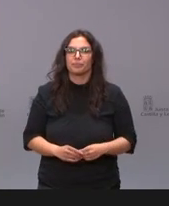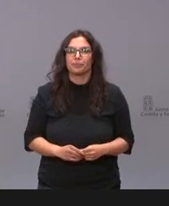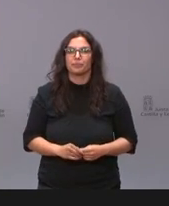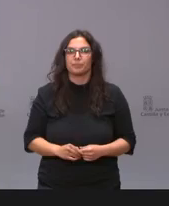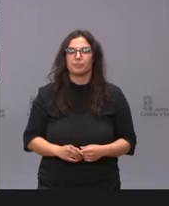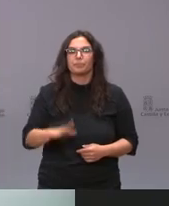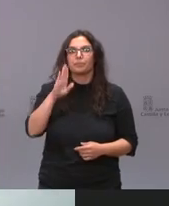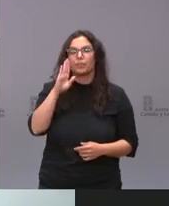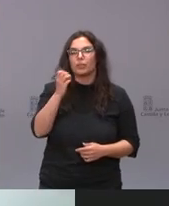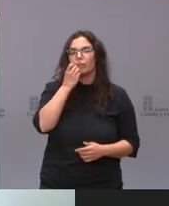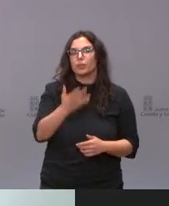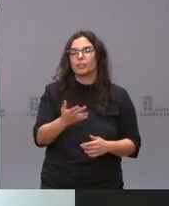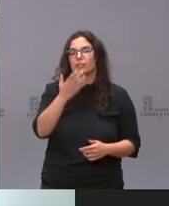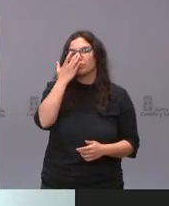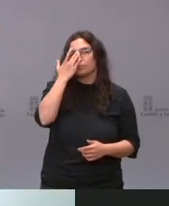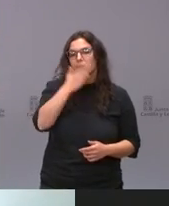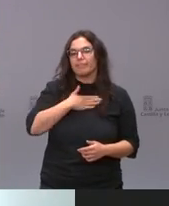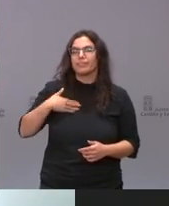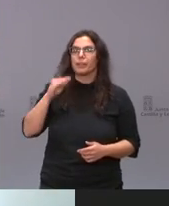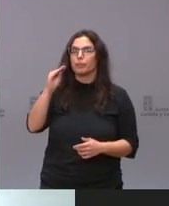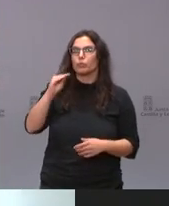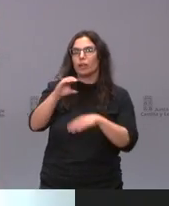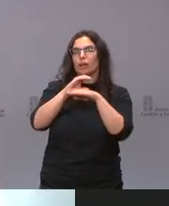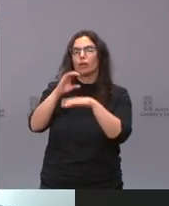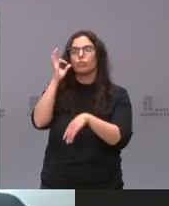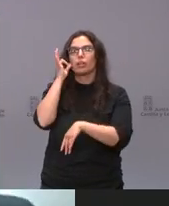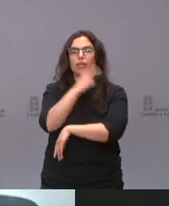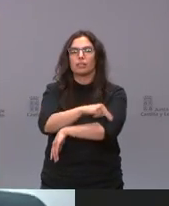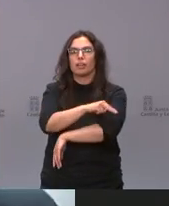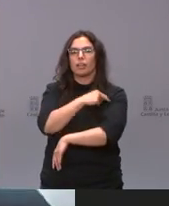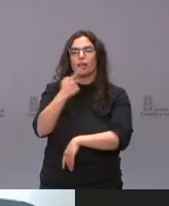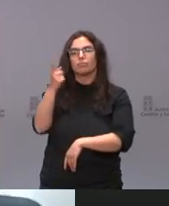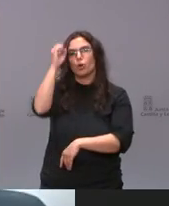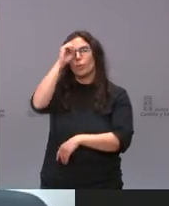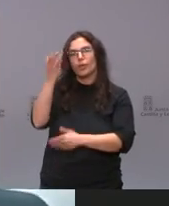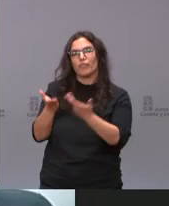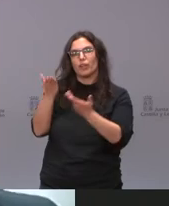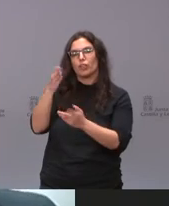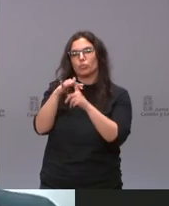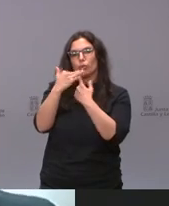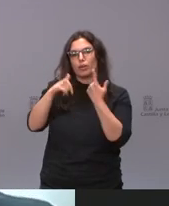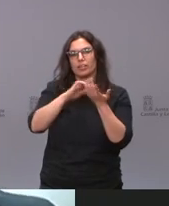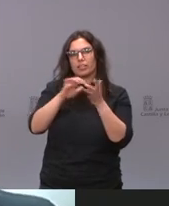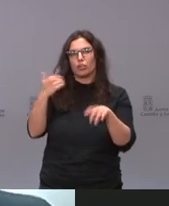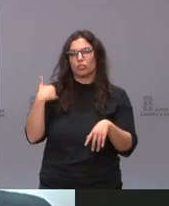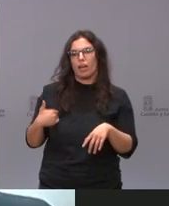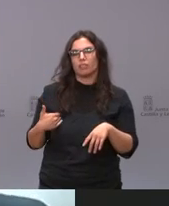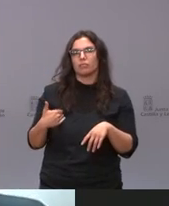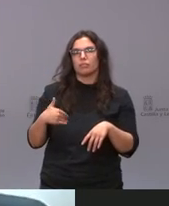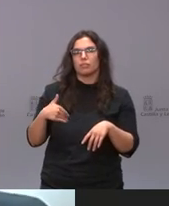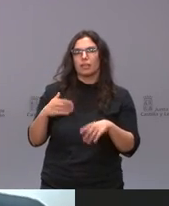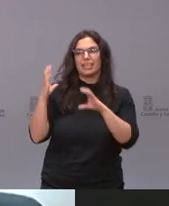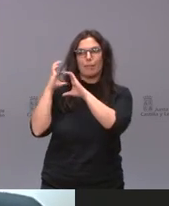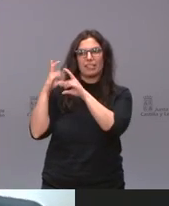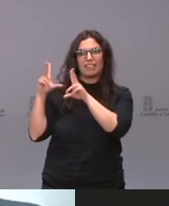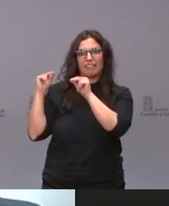hola muy buenas yo quería preguntar a la consejera Verónica Casado una valoración de la situación en Castilla y León ahora que ya han pasado unos cuantos días de la